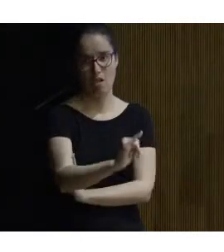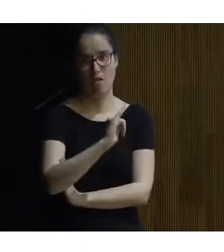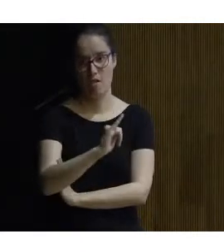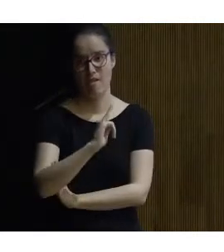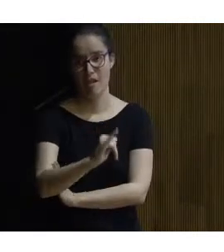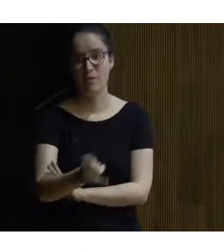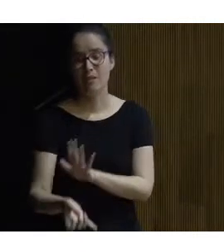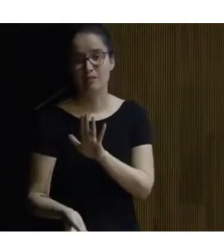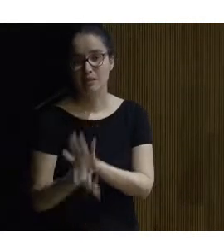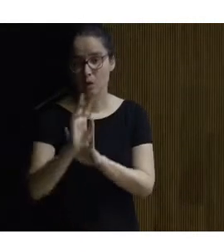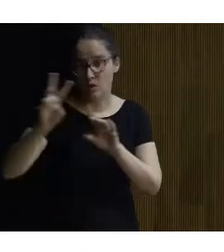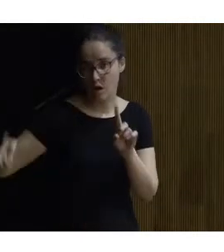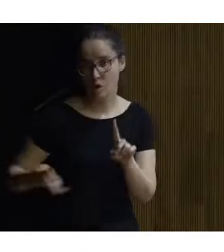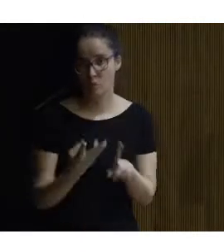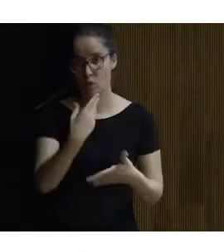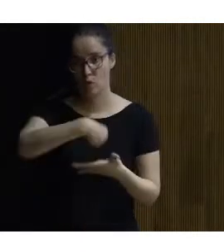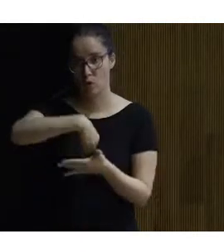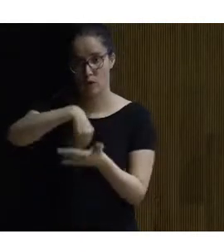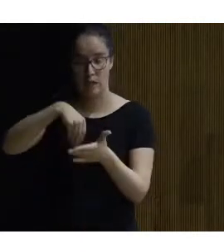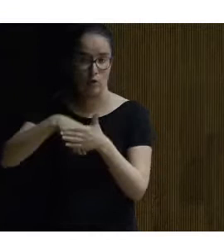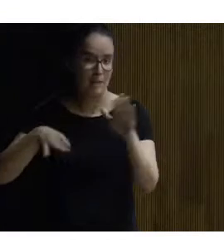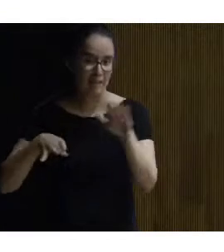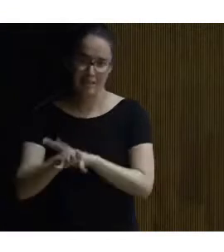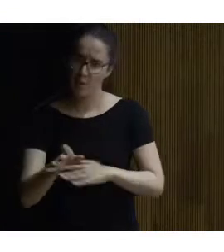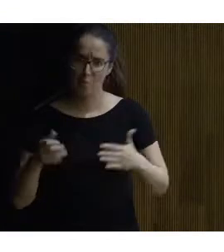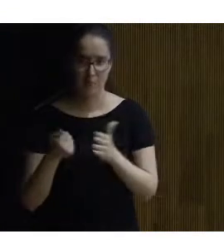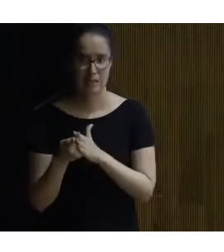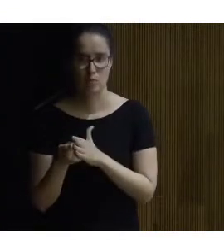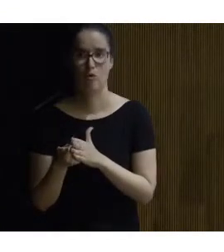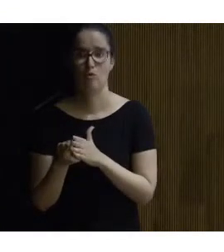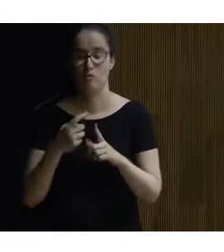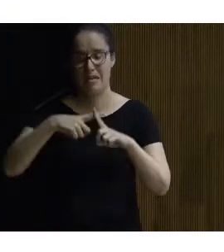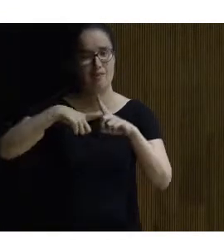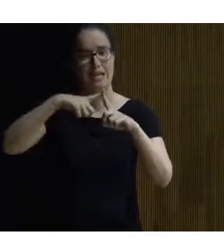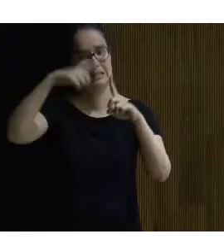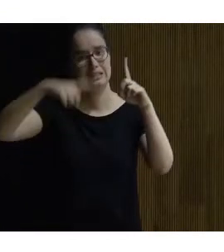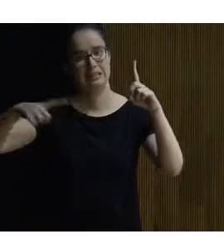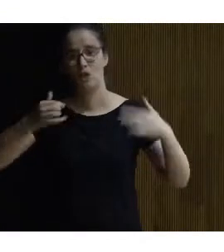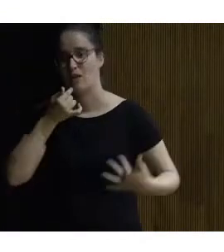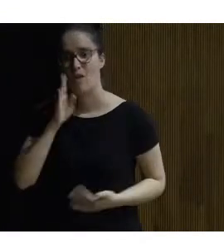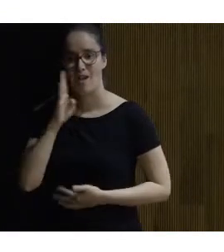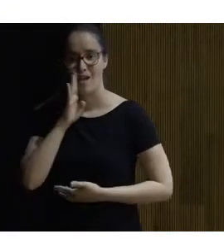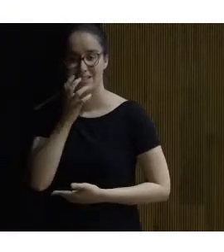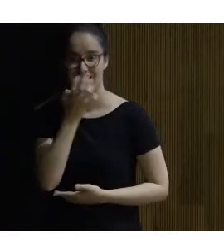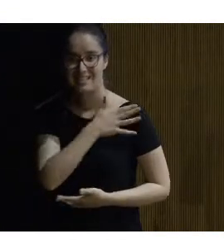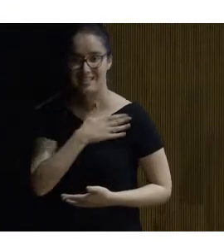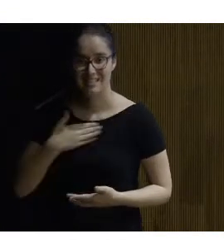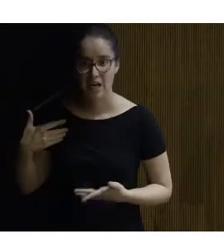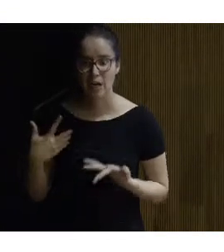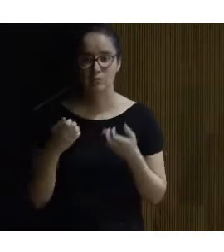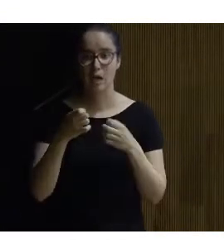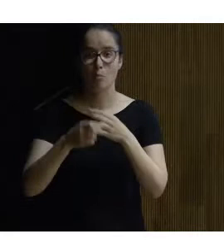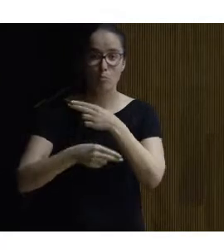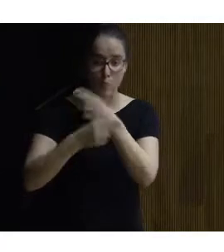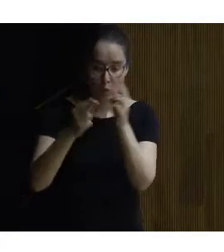se ha de generar una web con esos contenidos lo más accesible posible ¿no? y a distintos niveles lo que comentábamos si quieres llegar a un público